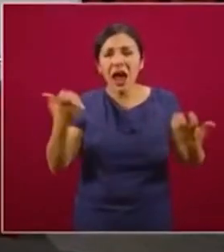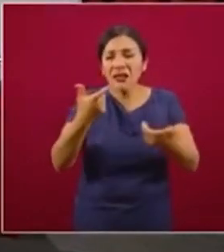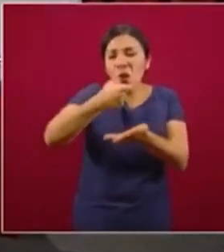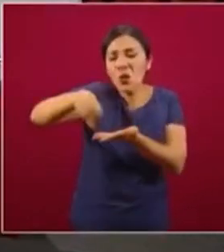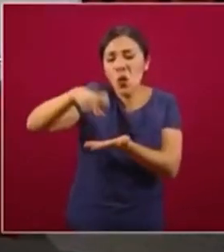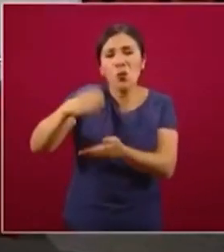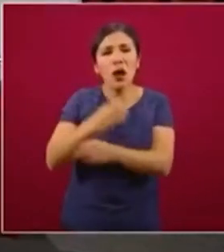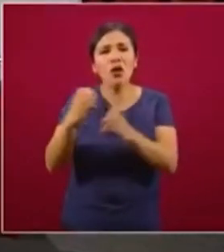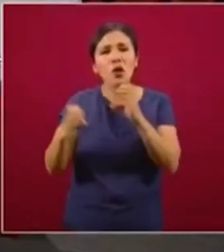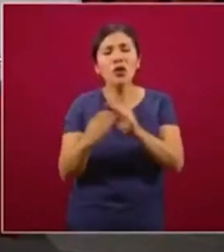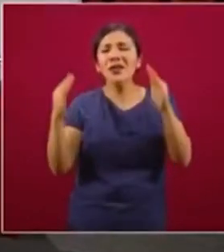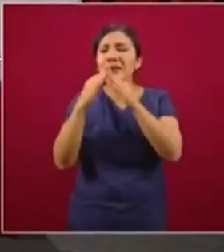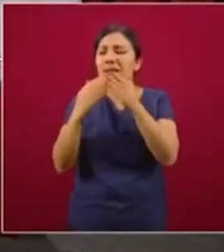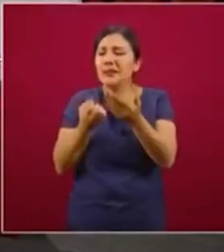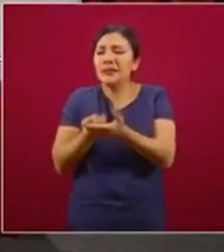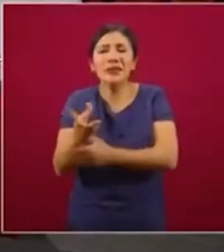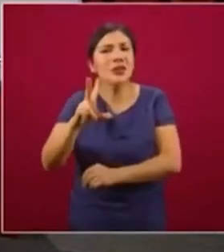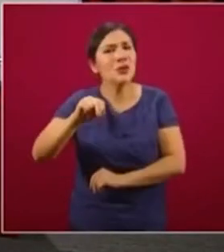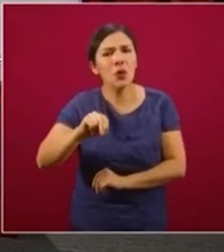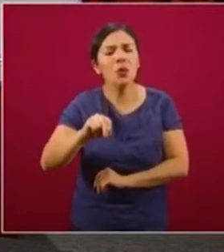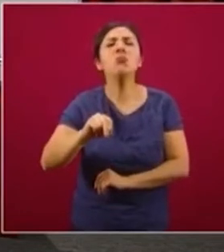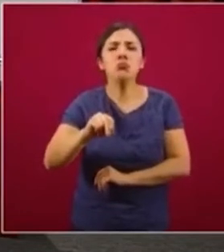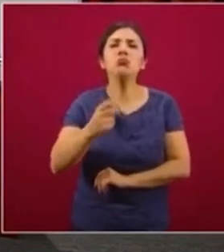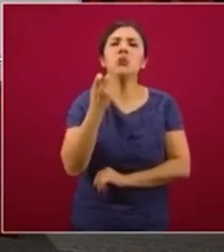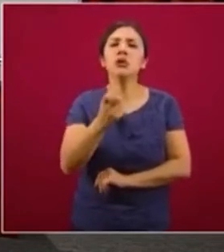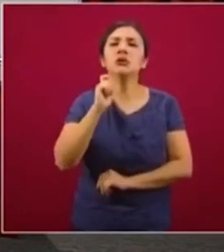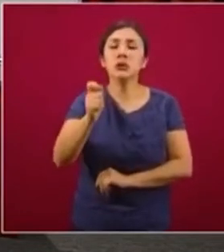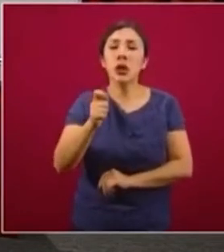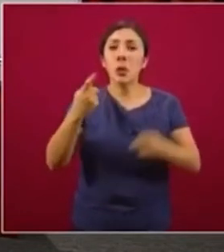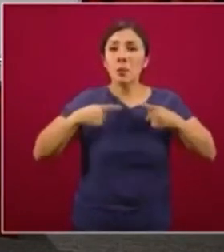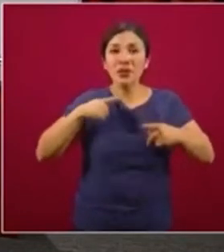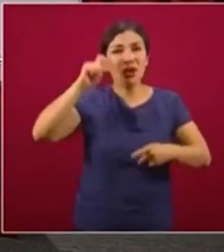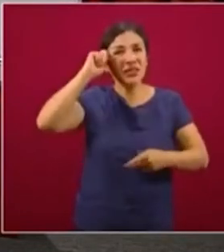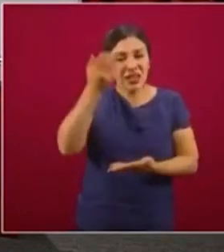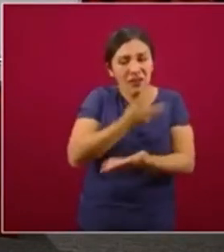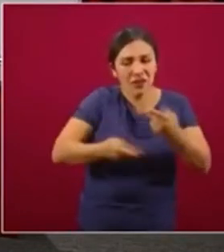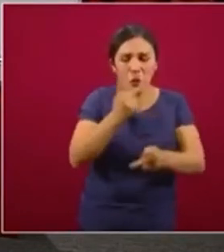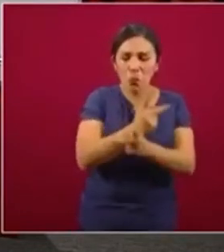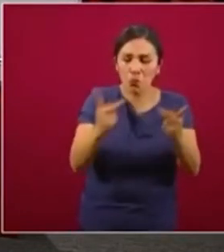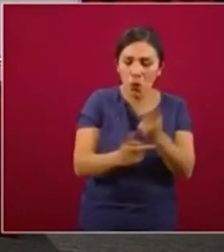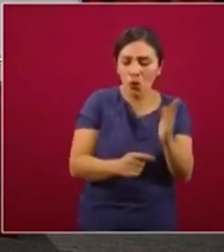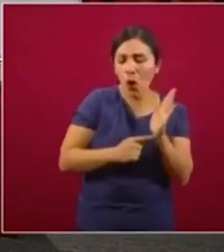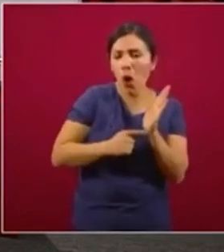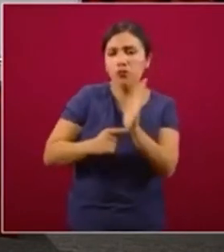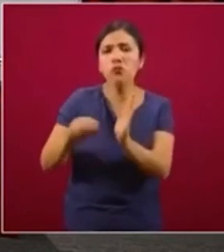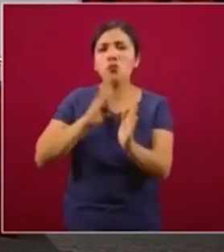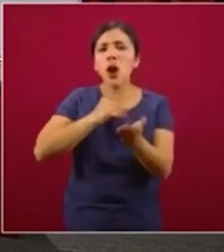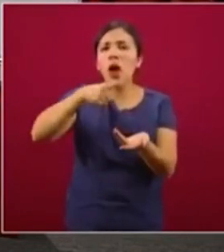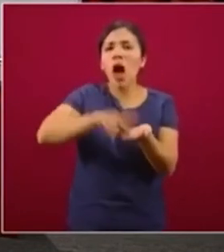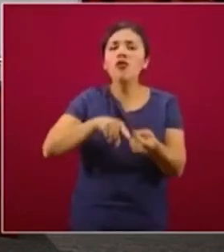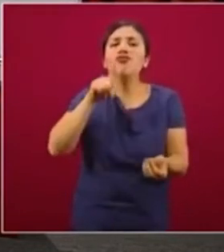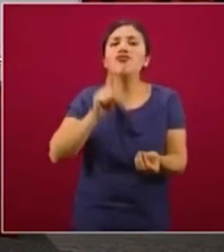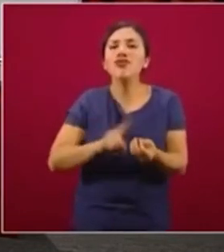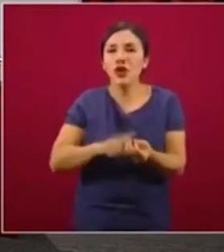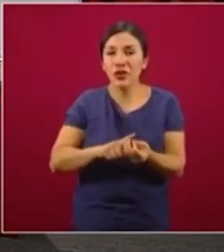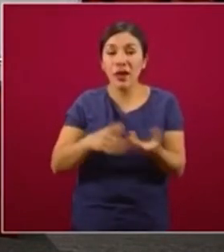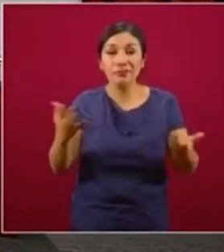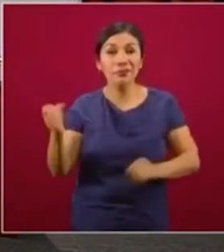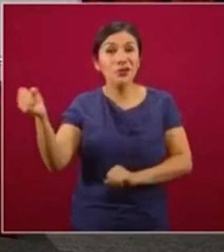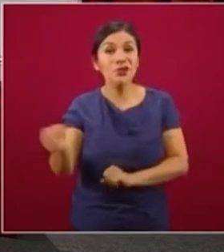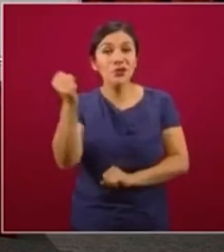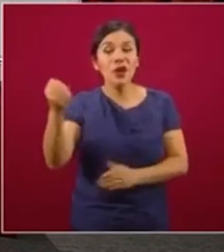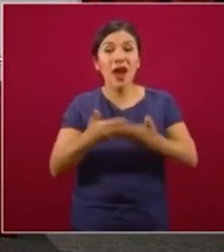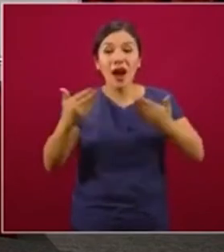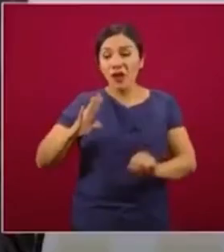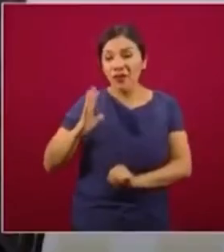sin salir de casa es justamente que los productores y los consumidores nos podamos encontrar. Y afortunadamente ahora